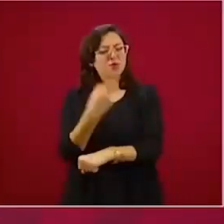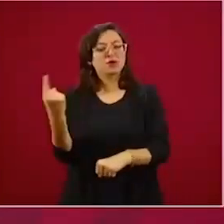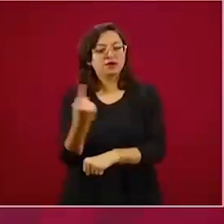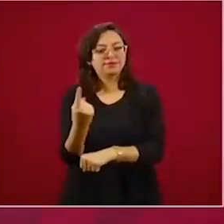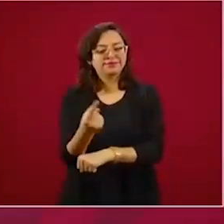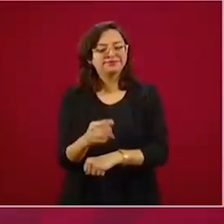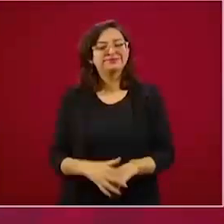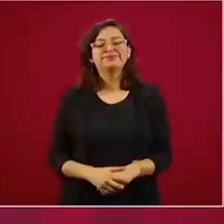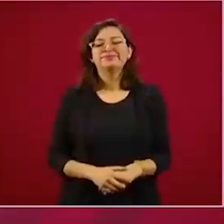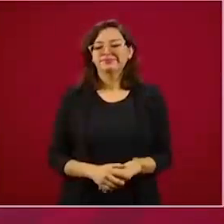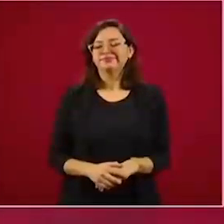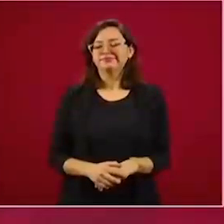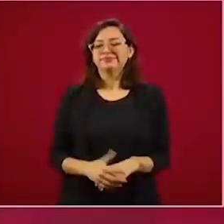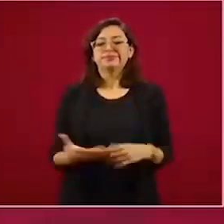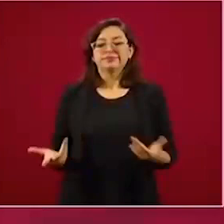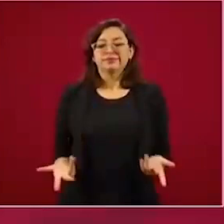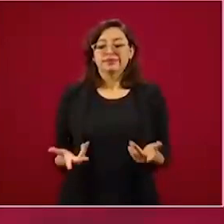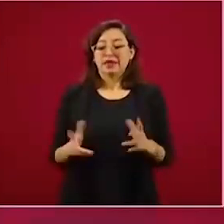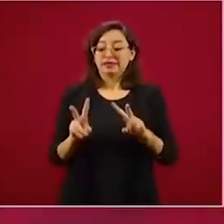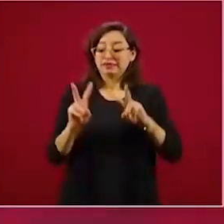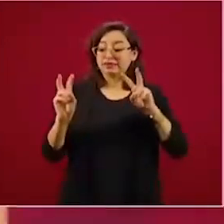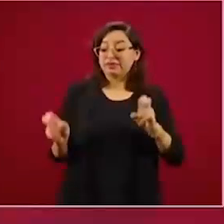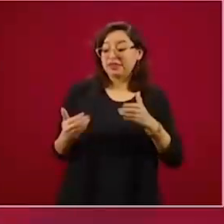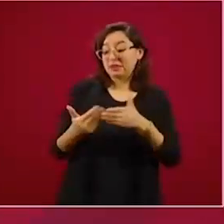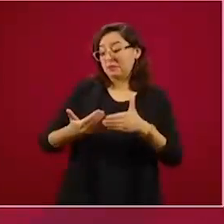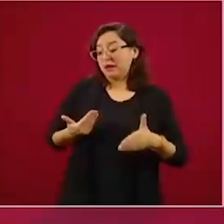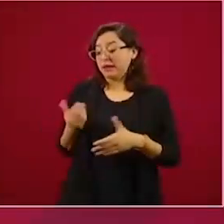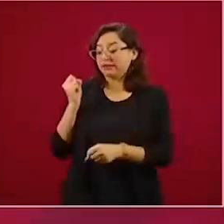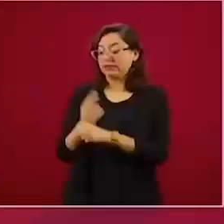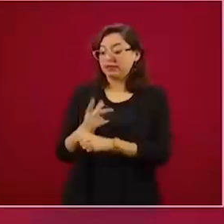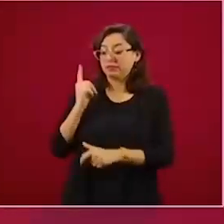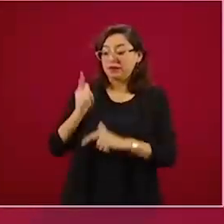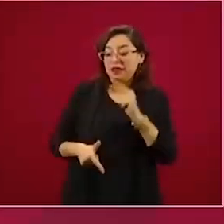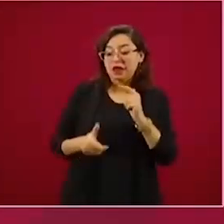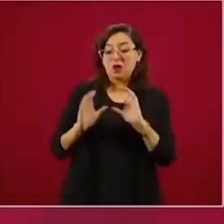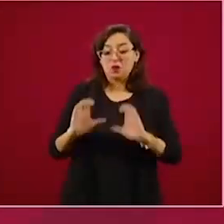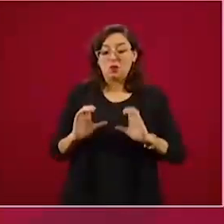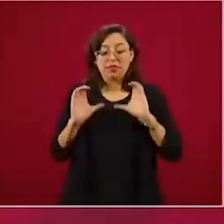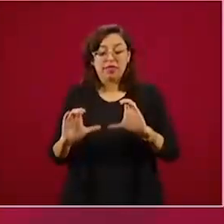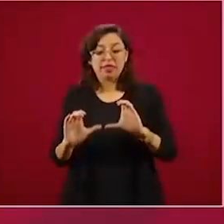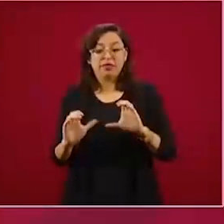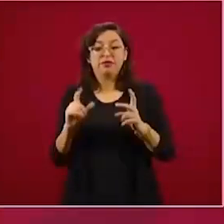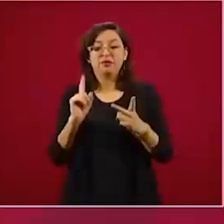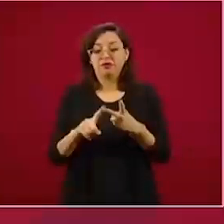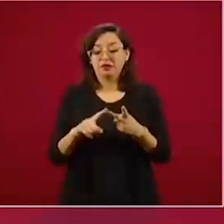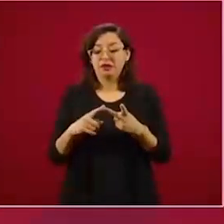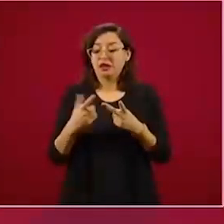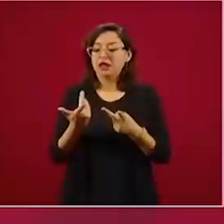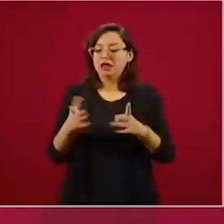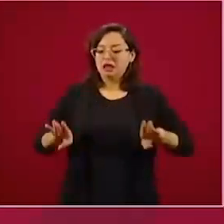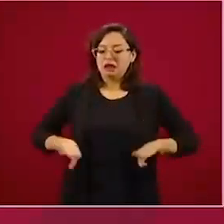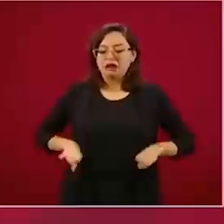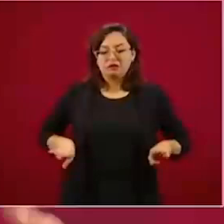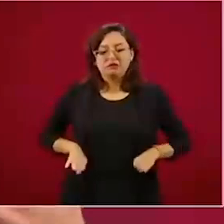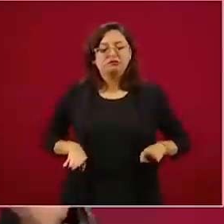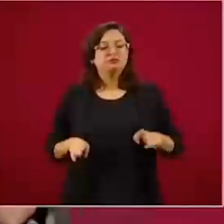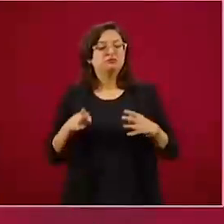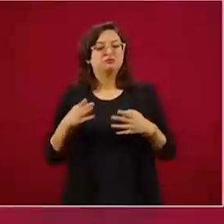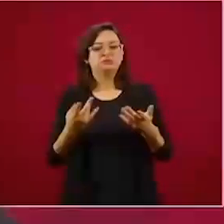tener respecto a la prevención y específicamente a una serie de medidas de higiene en